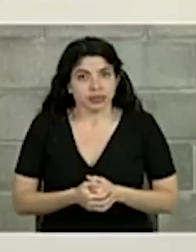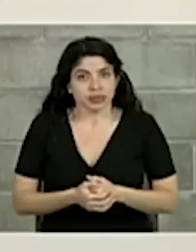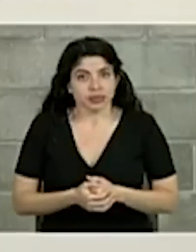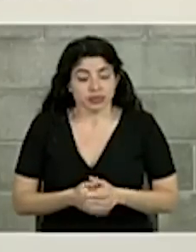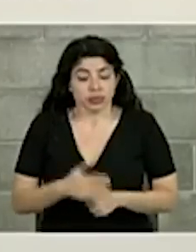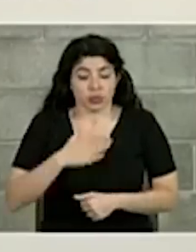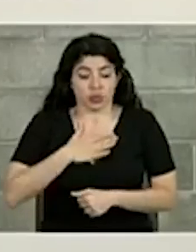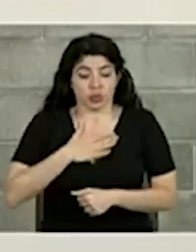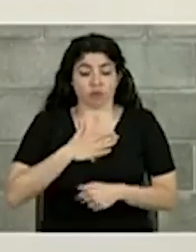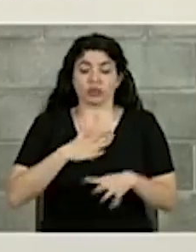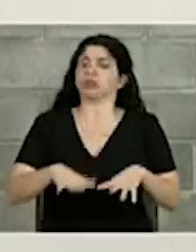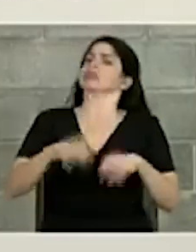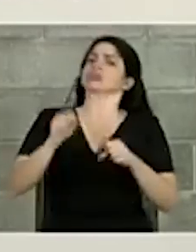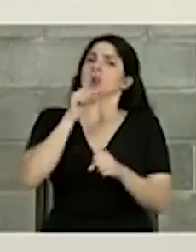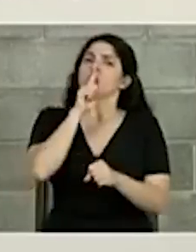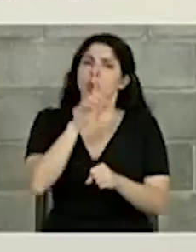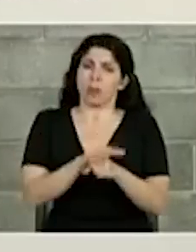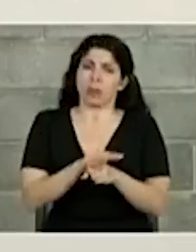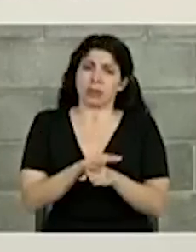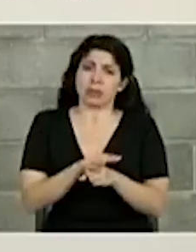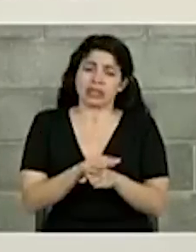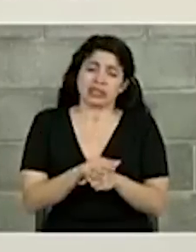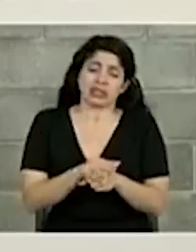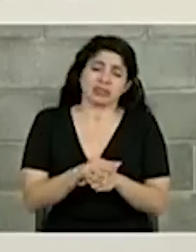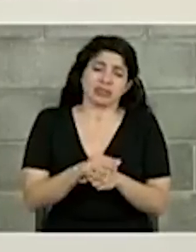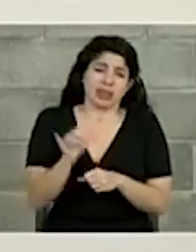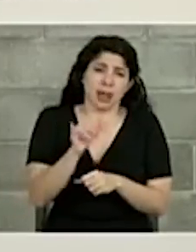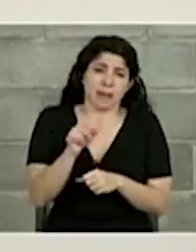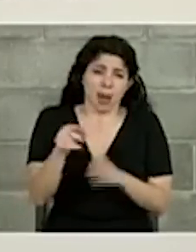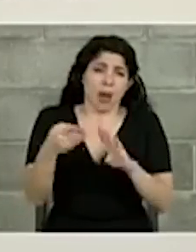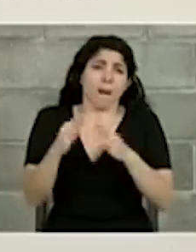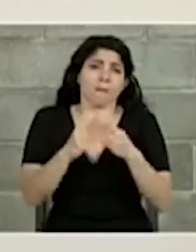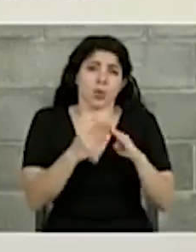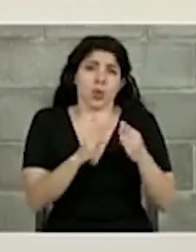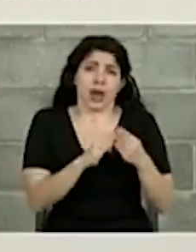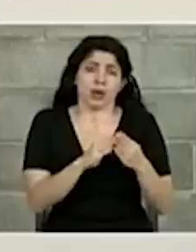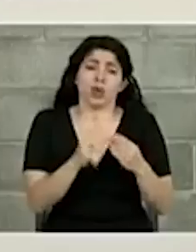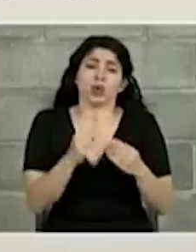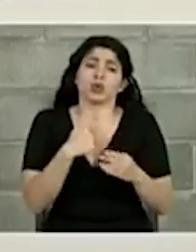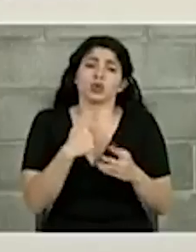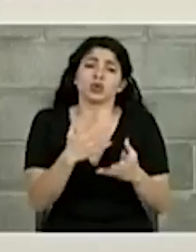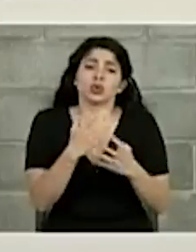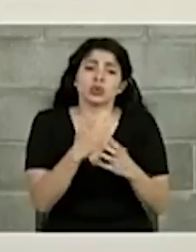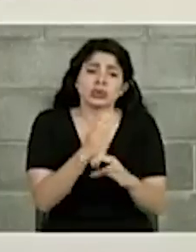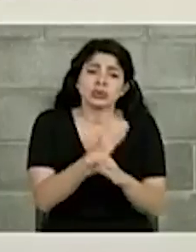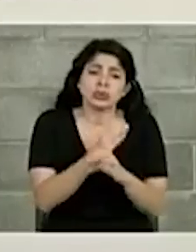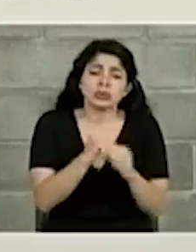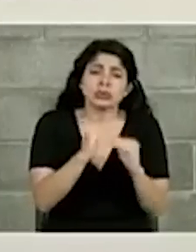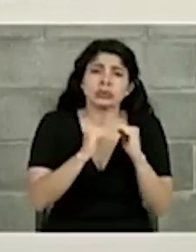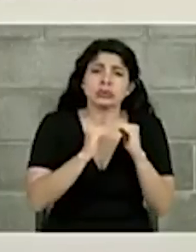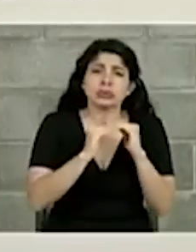yo tomé un compromiso ingrato también con este pueblo que era preservar la estabilidad